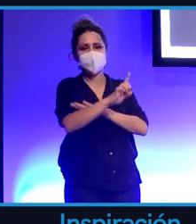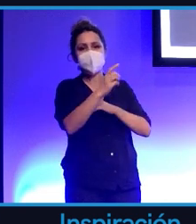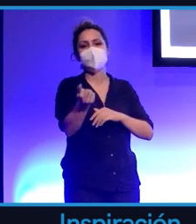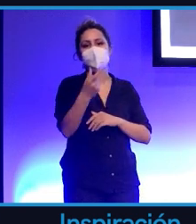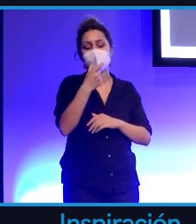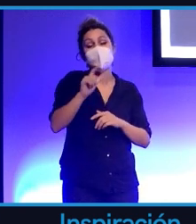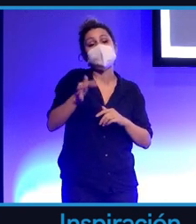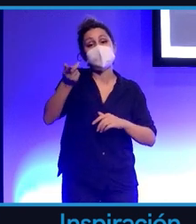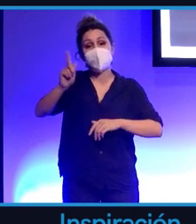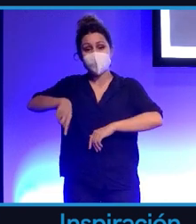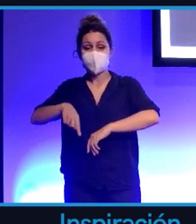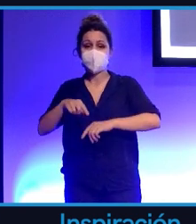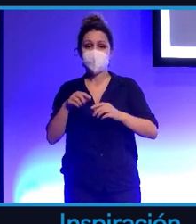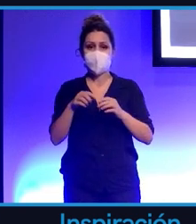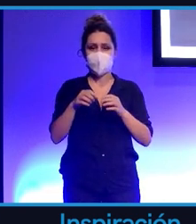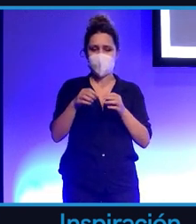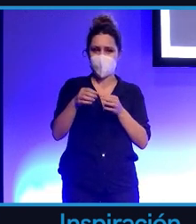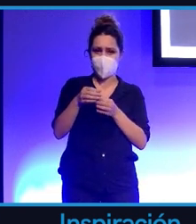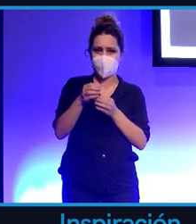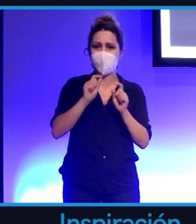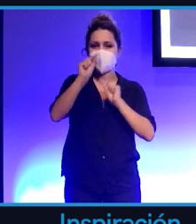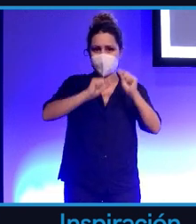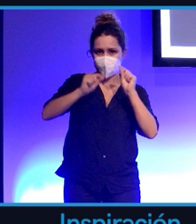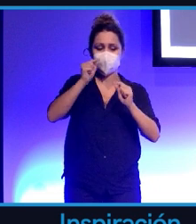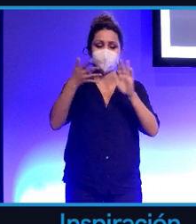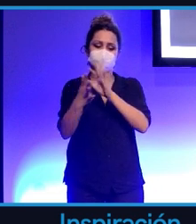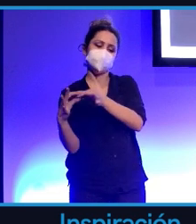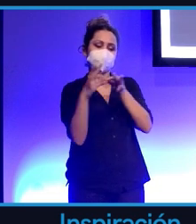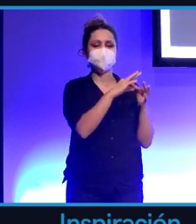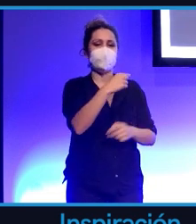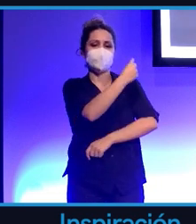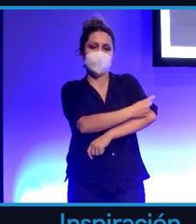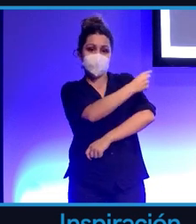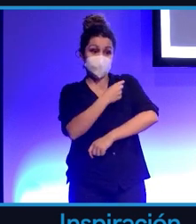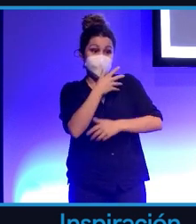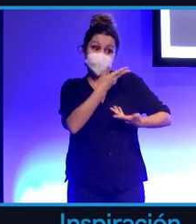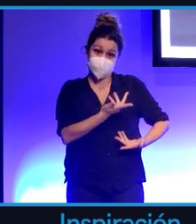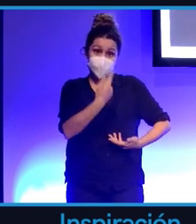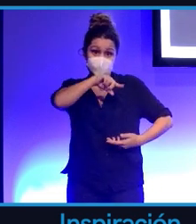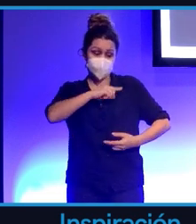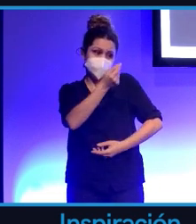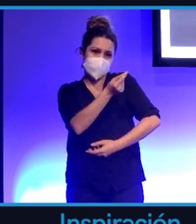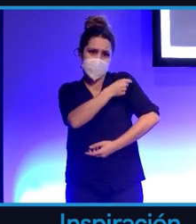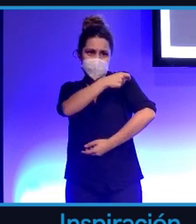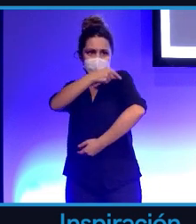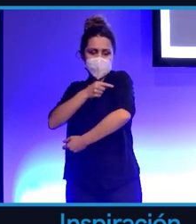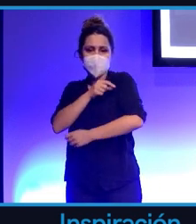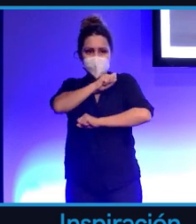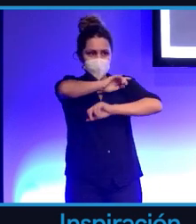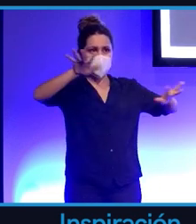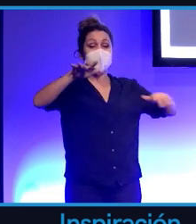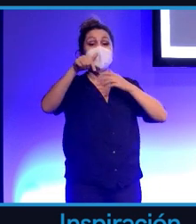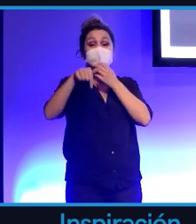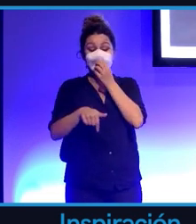para combatir el virus. Está relacionado con las famosas vacunas que nos estamos poniendo. Y supone un salto,